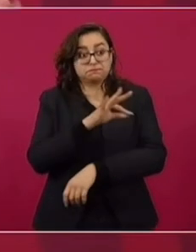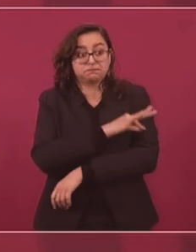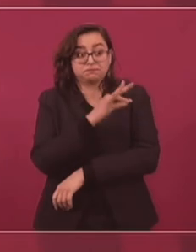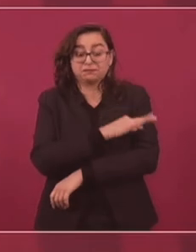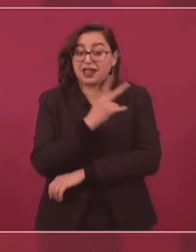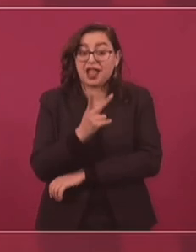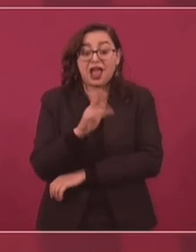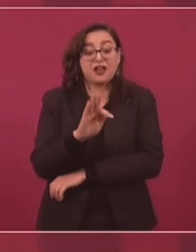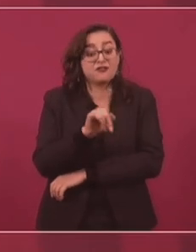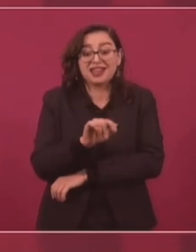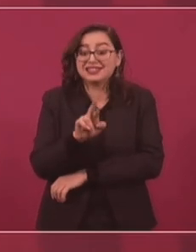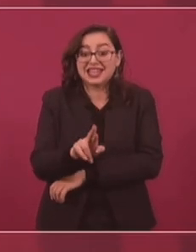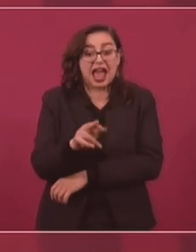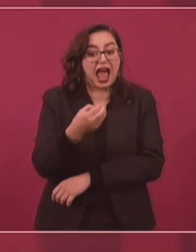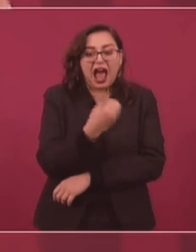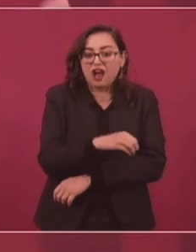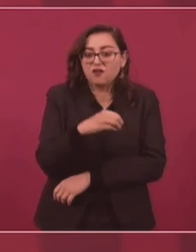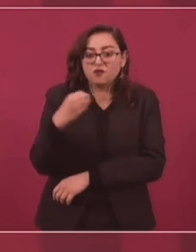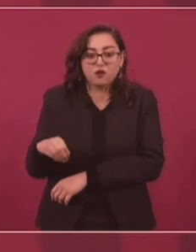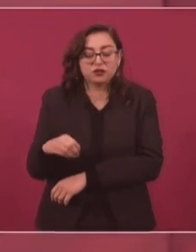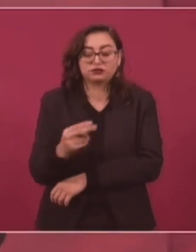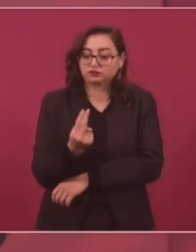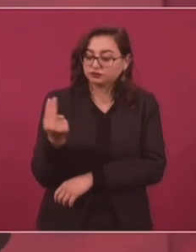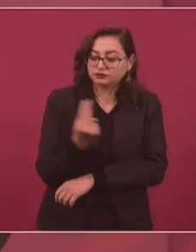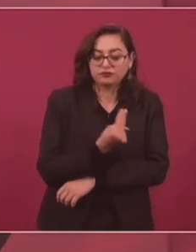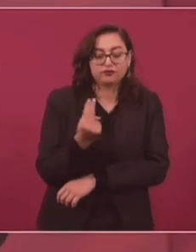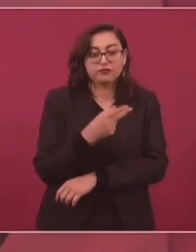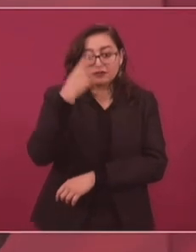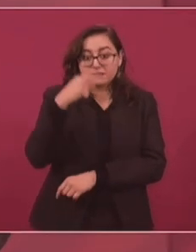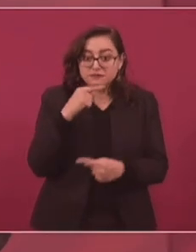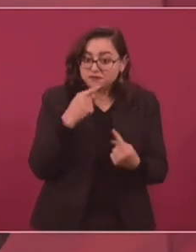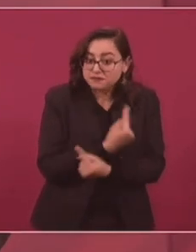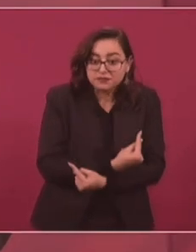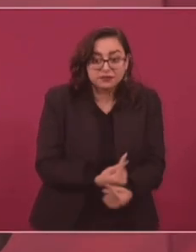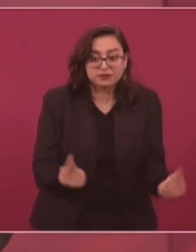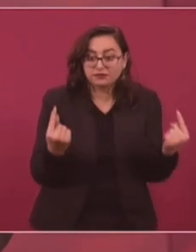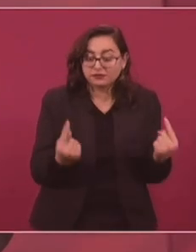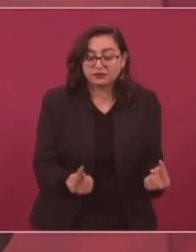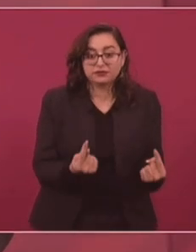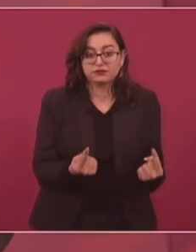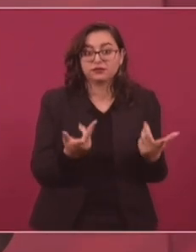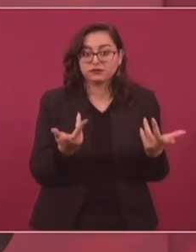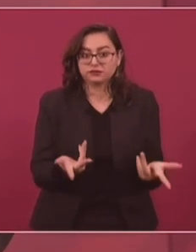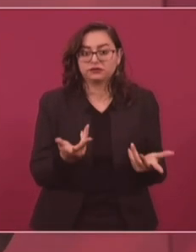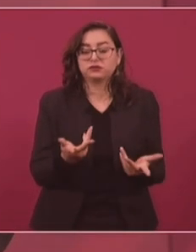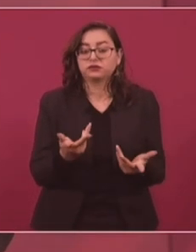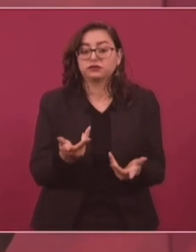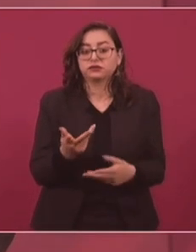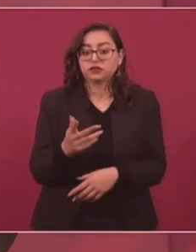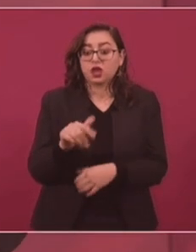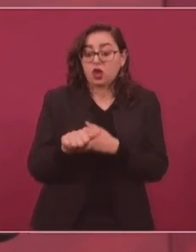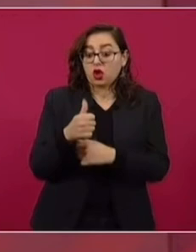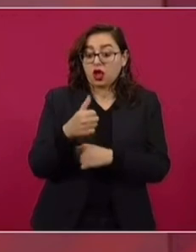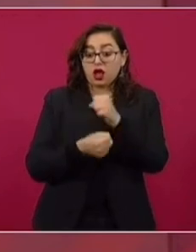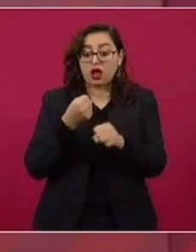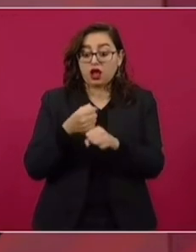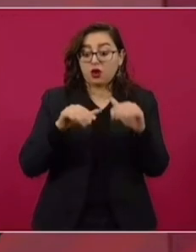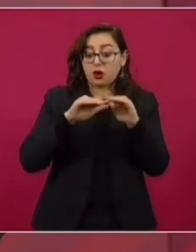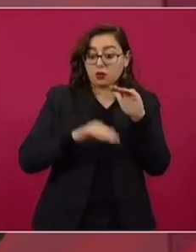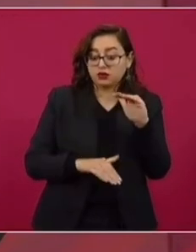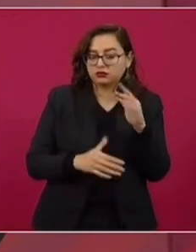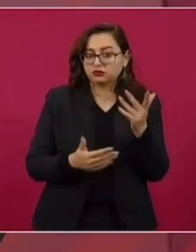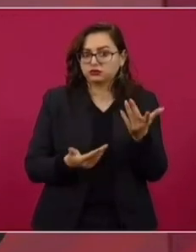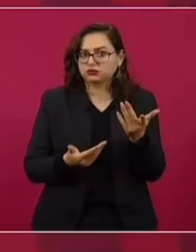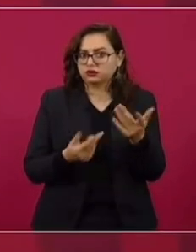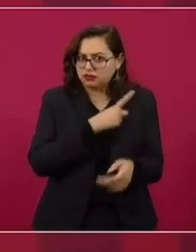ser de Pfizer, aunque no hay una evidencia científica que diga que deba aplicarse la vacuna a niños menores de 11 años, pues el país